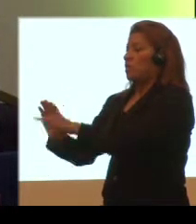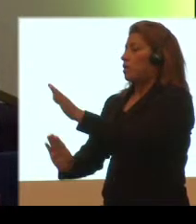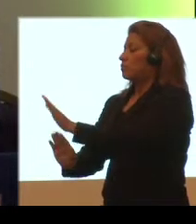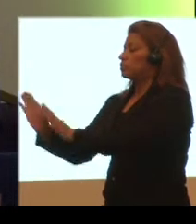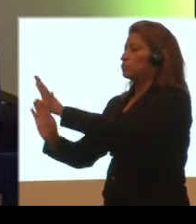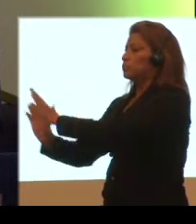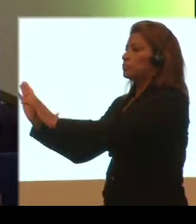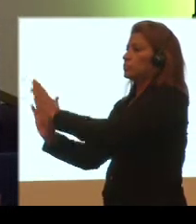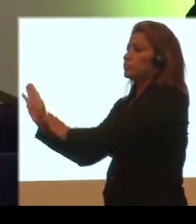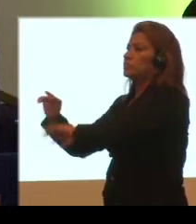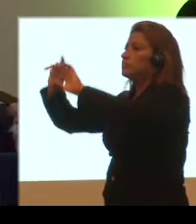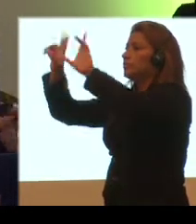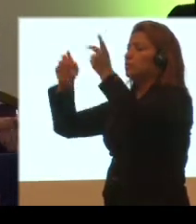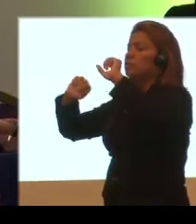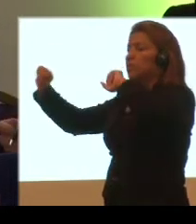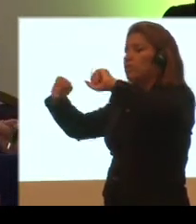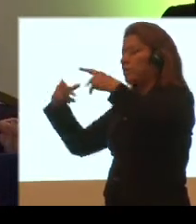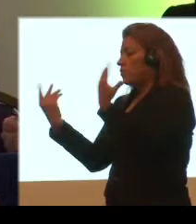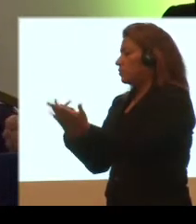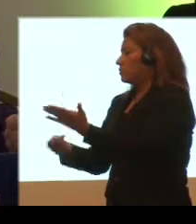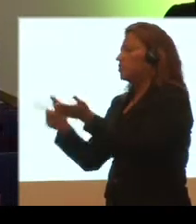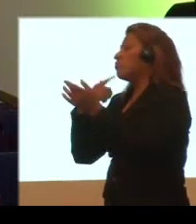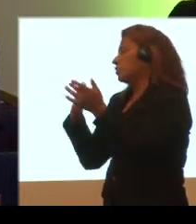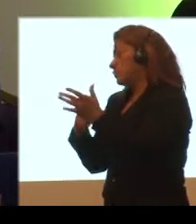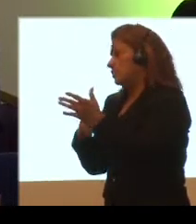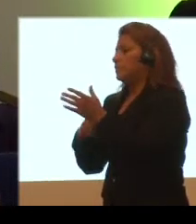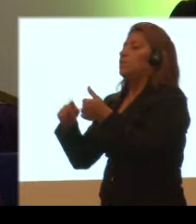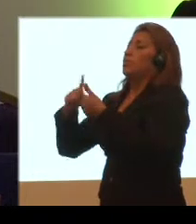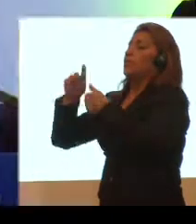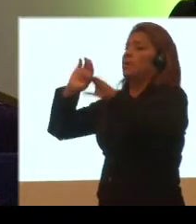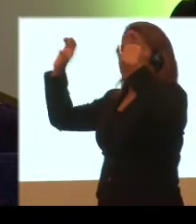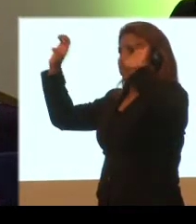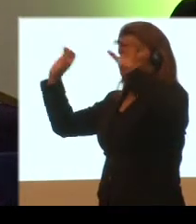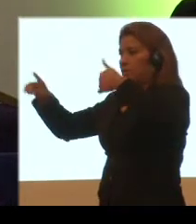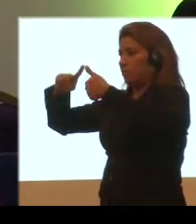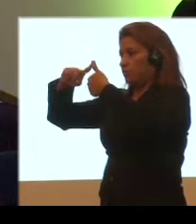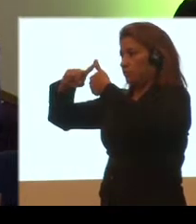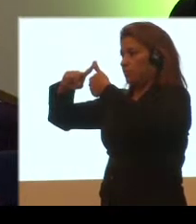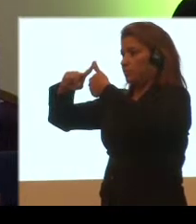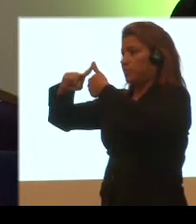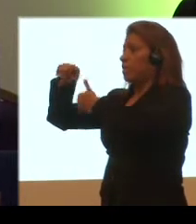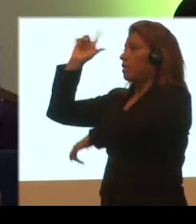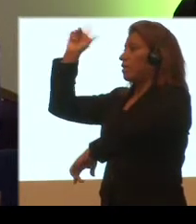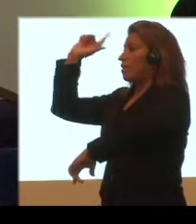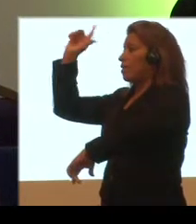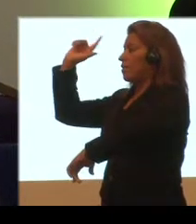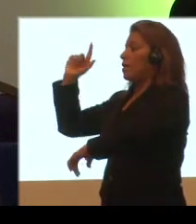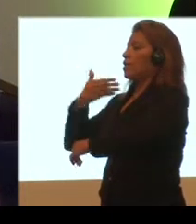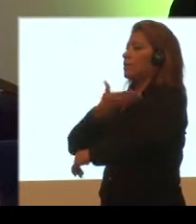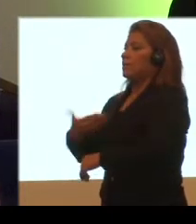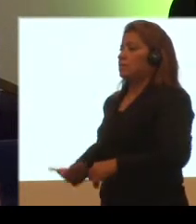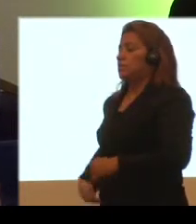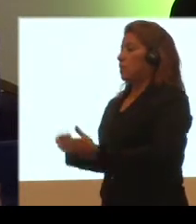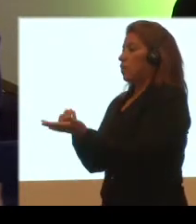progress in the framework of the JOGO are the following. Estrategia 1. Bajo liderazgo del señor Presidente